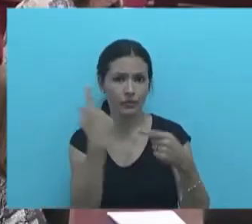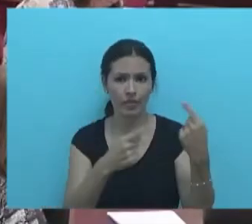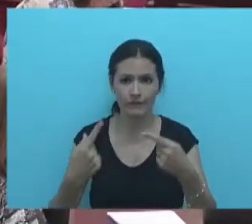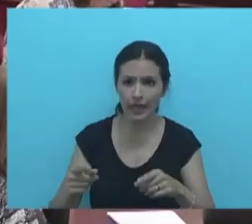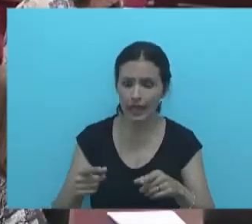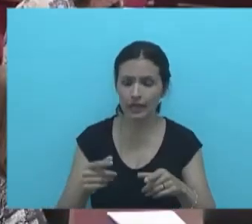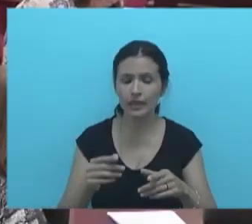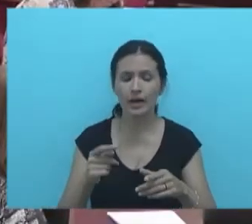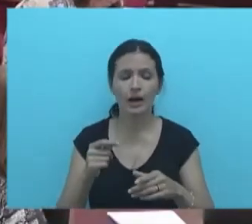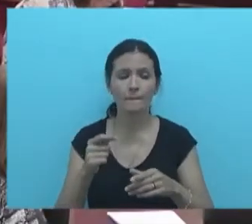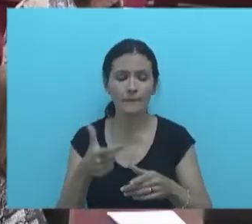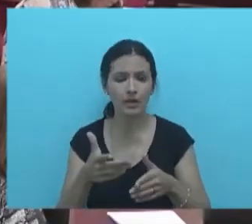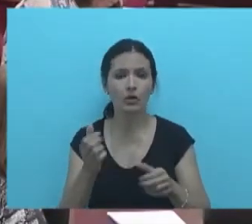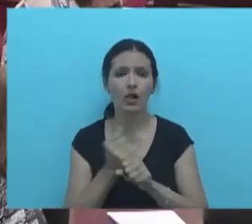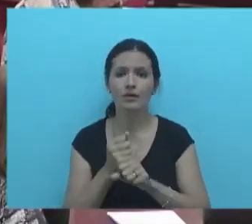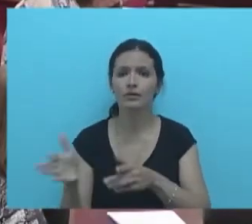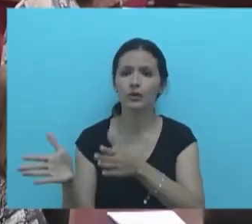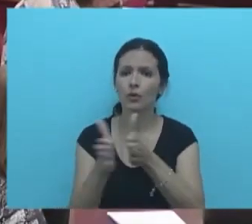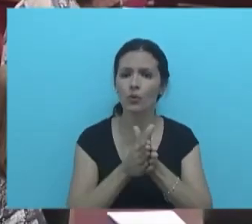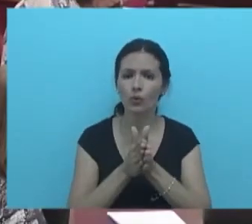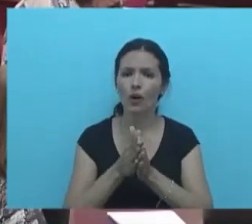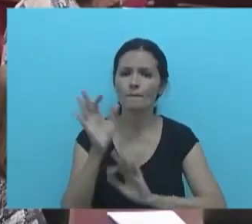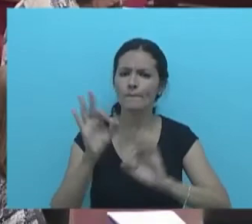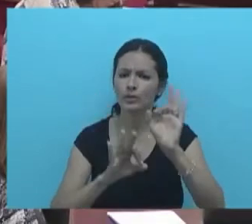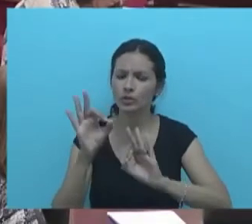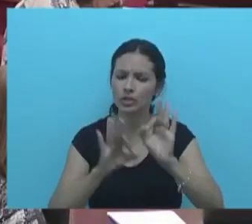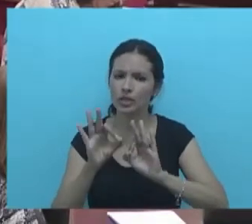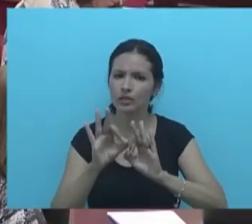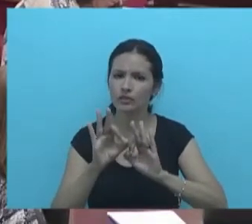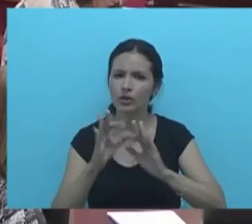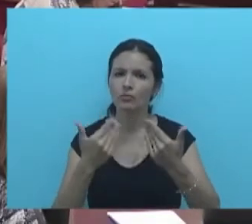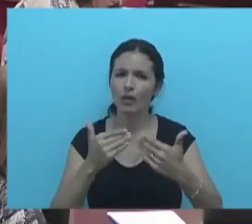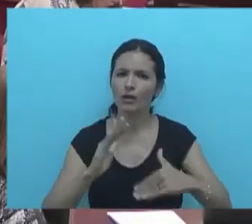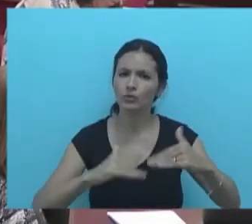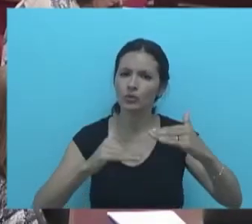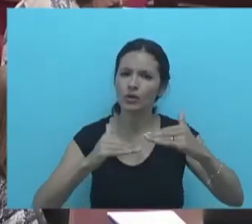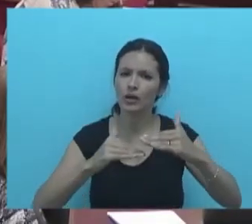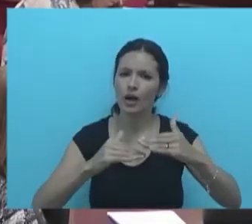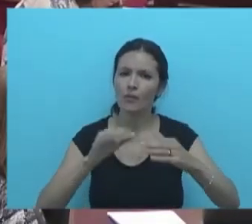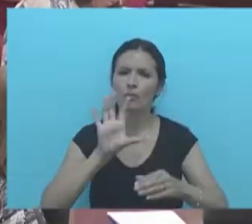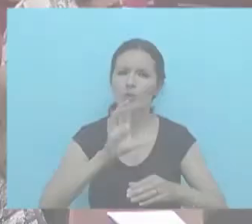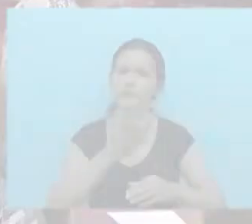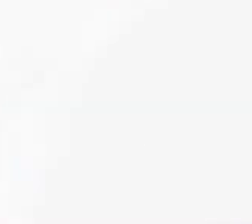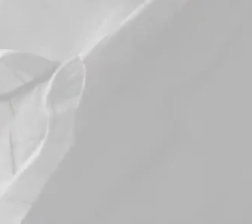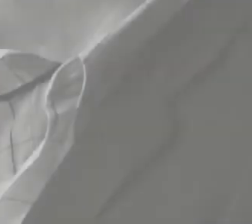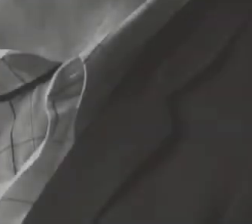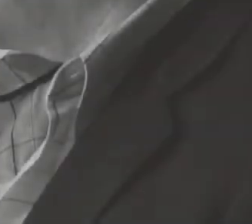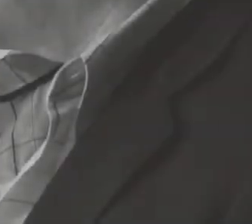en proyectos comunes para construir una mejor provincia de Santa Fe.